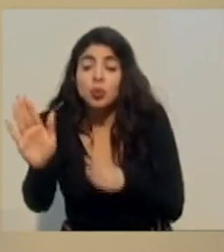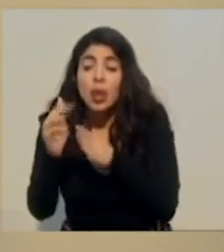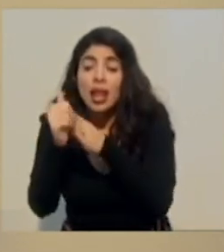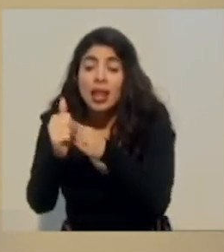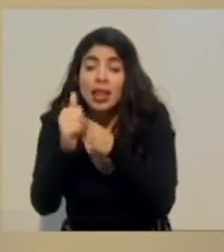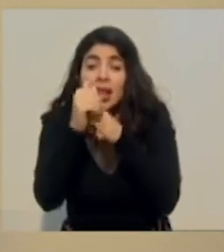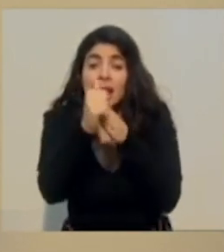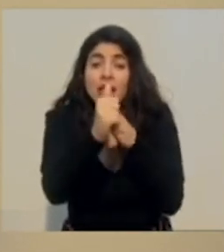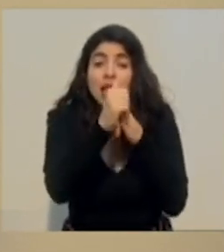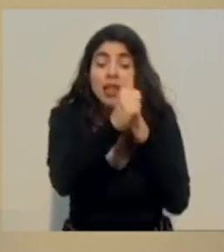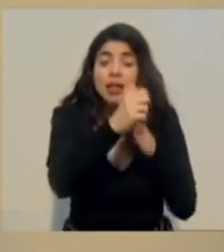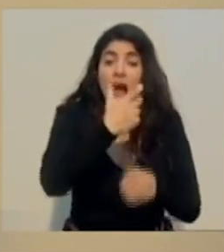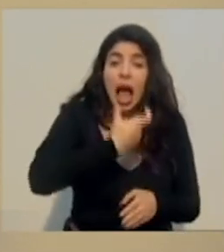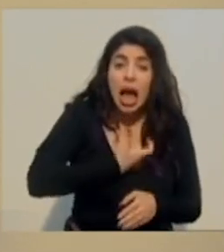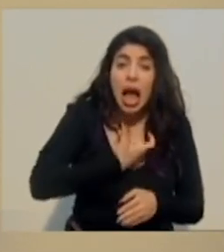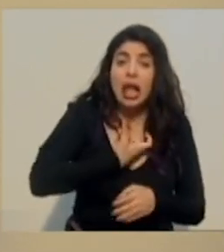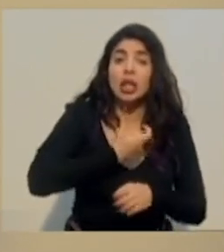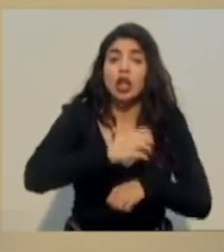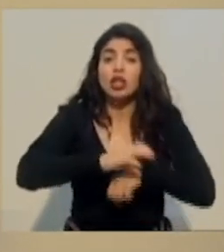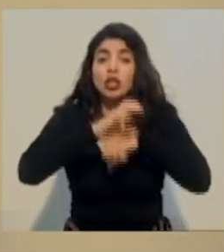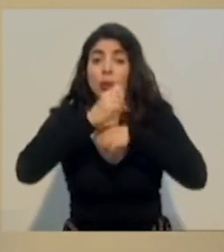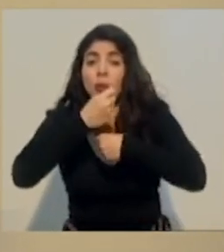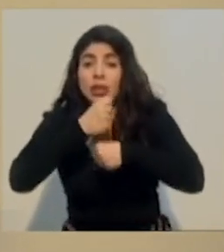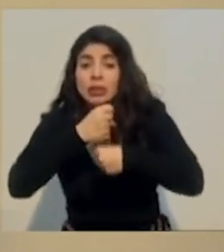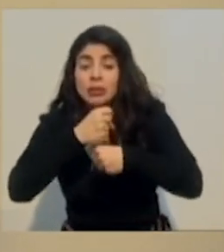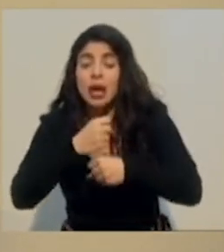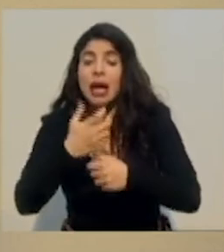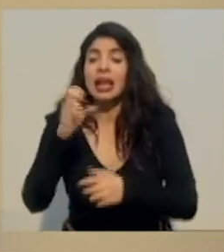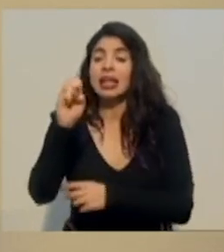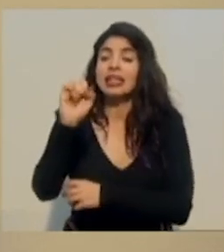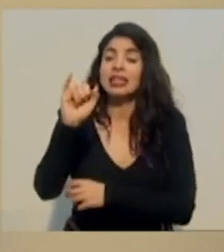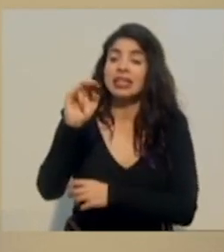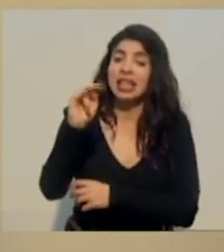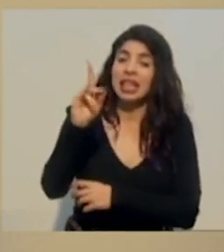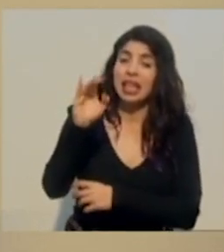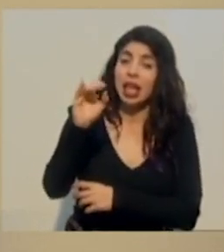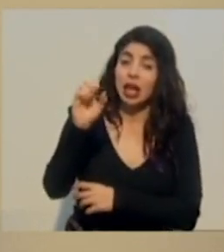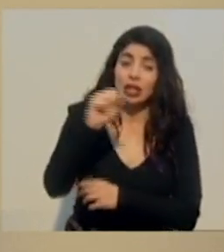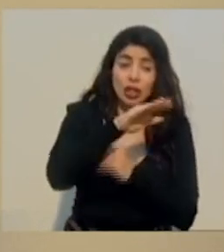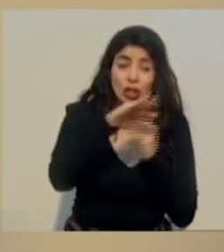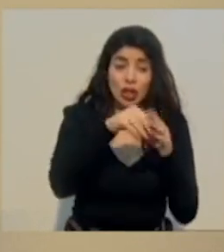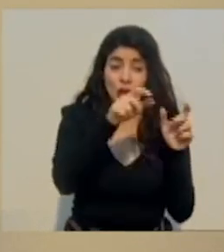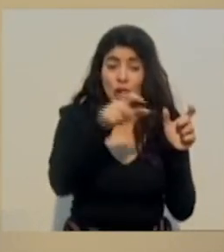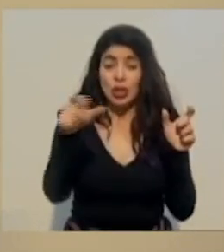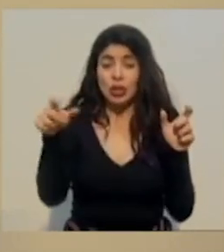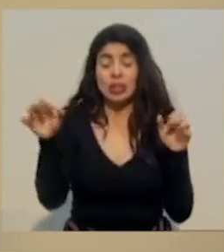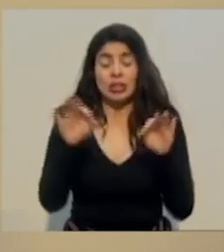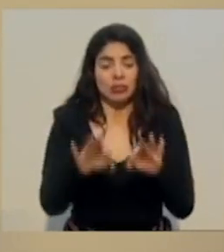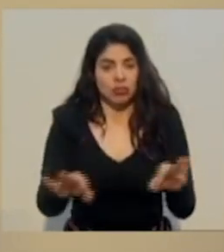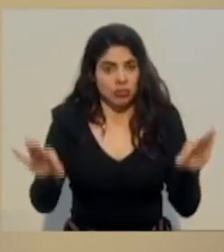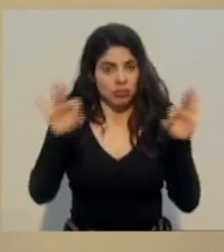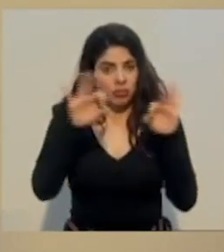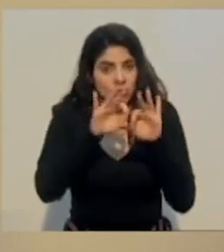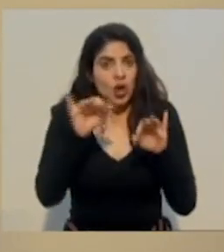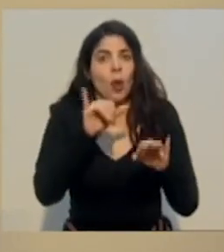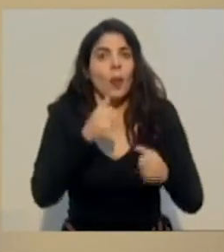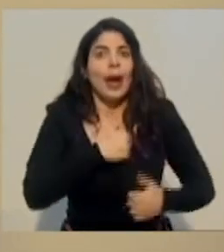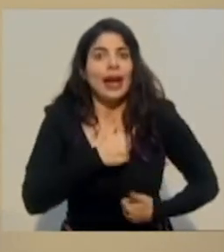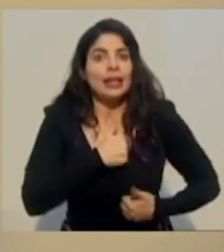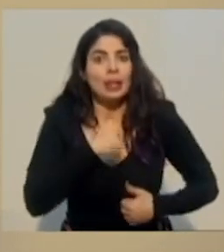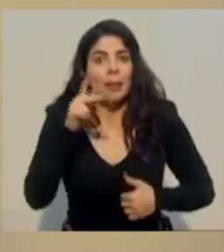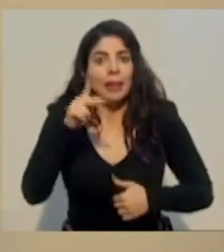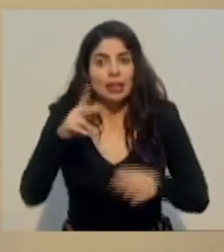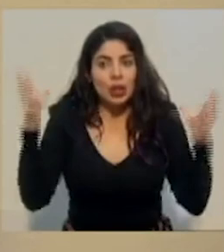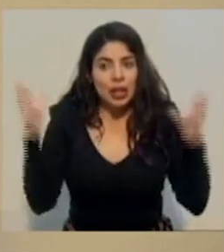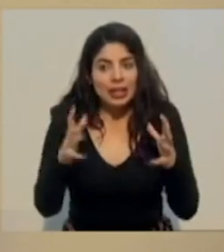uno de los alcaldes, los consejos municipales, los síndicos son fundamentales en este ejército de personas que ocupamos